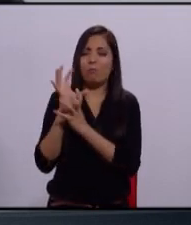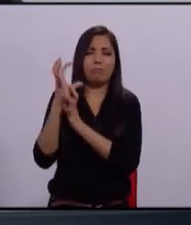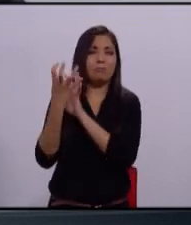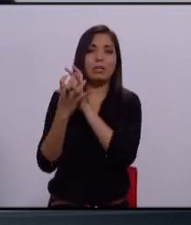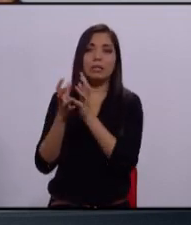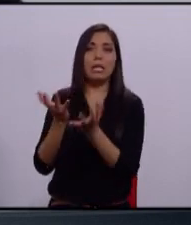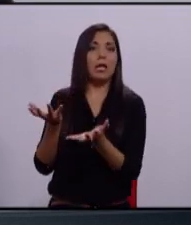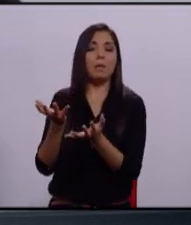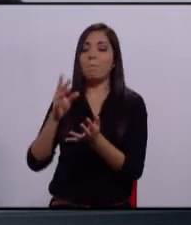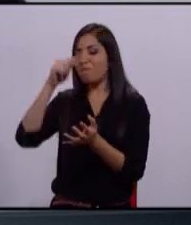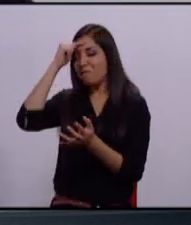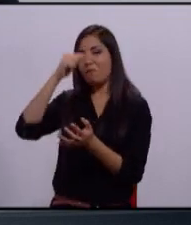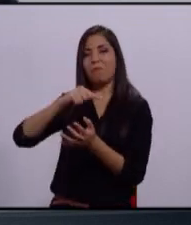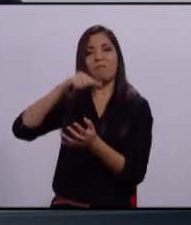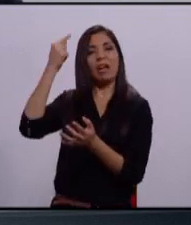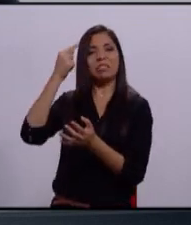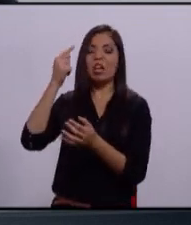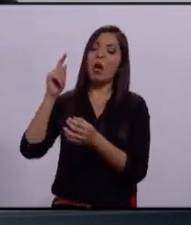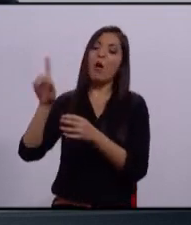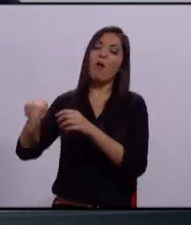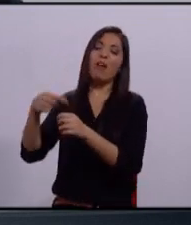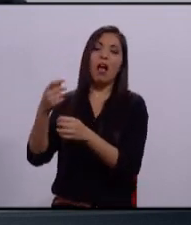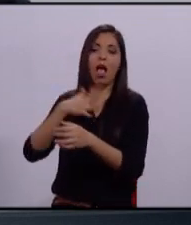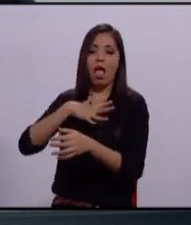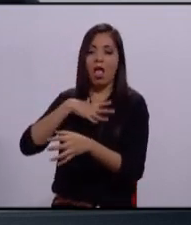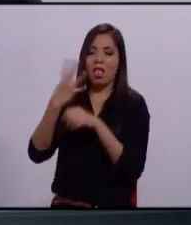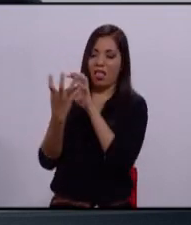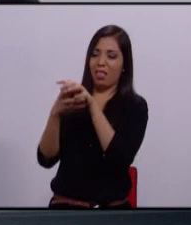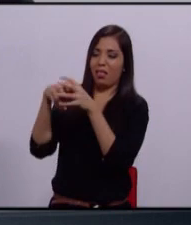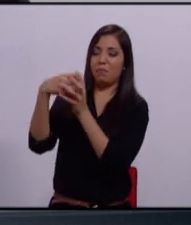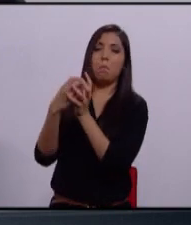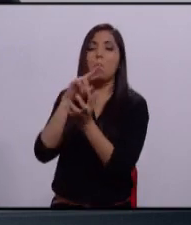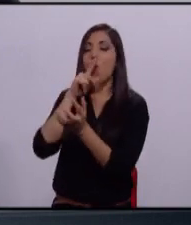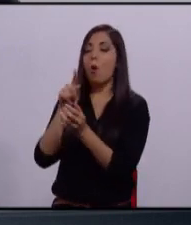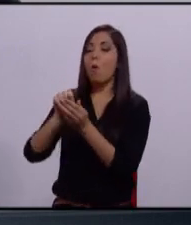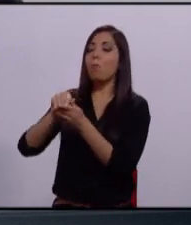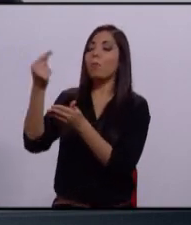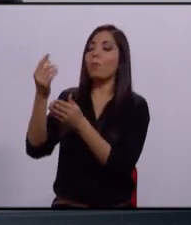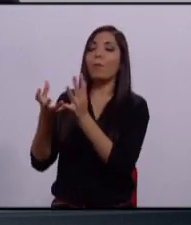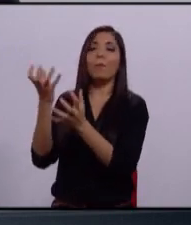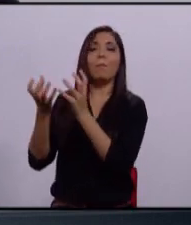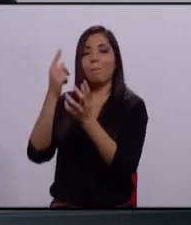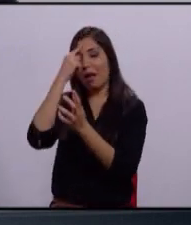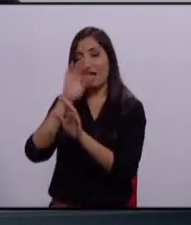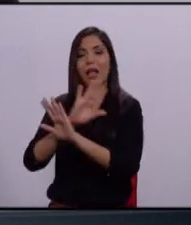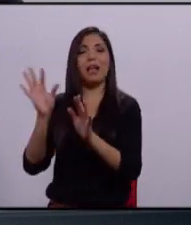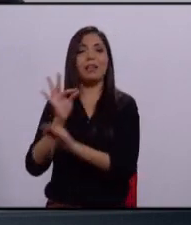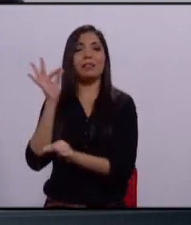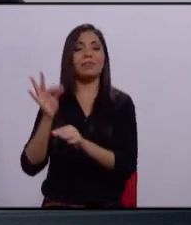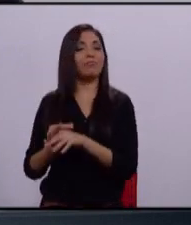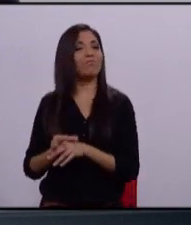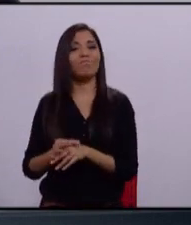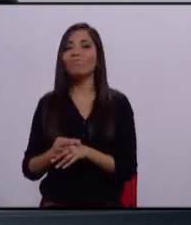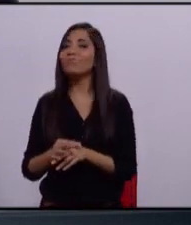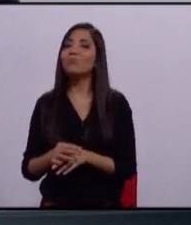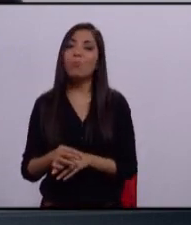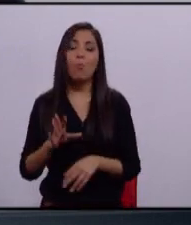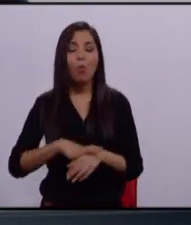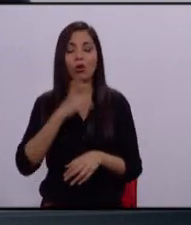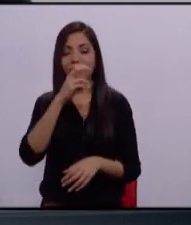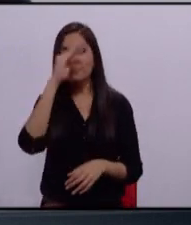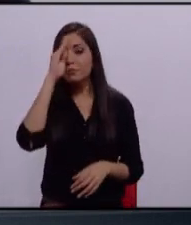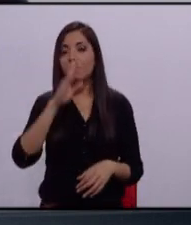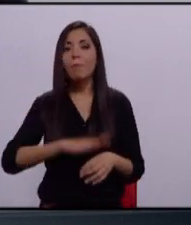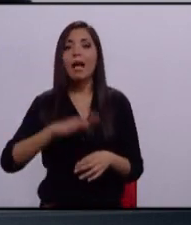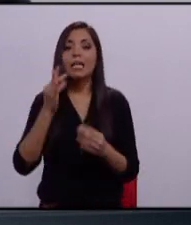fuego y acabar con todo y otra vez empezar de nuevo. No, está en la educación. Está en el vínculo con lo más primordial.